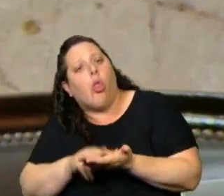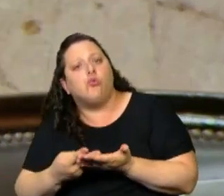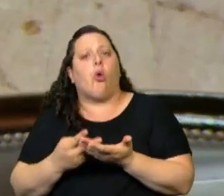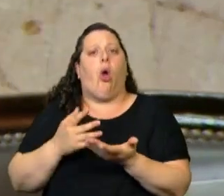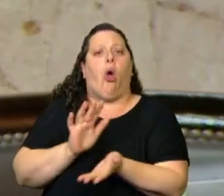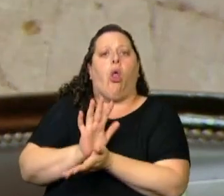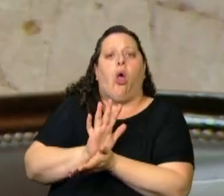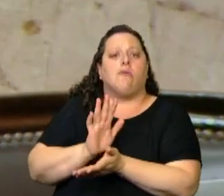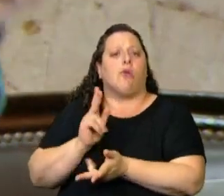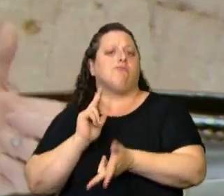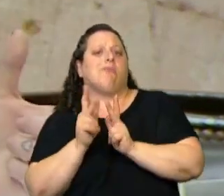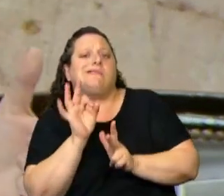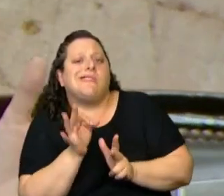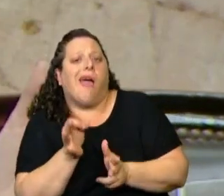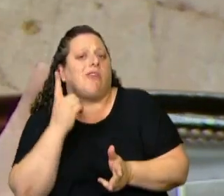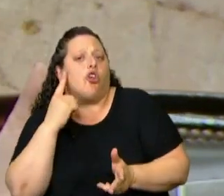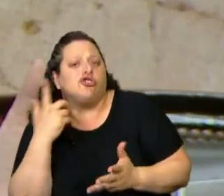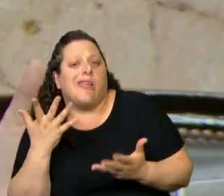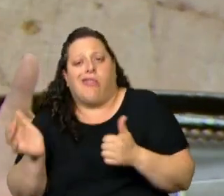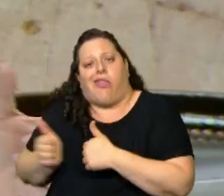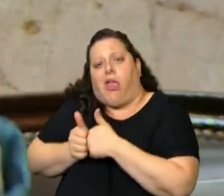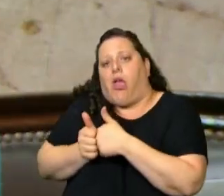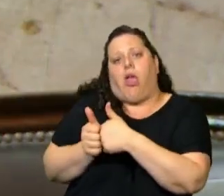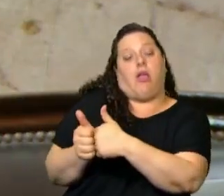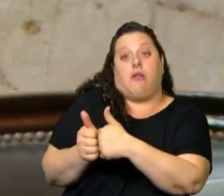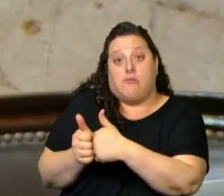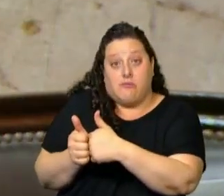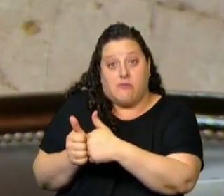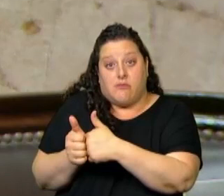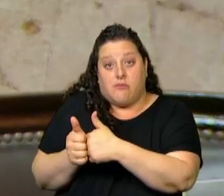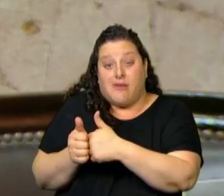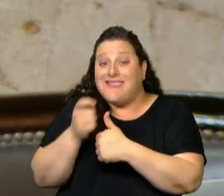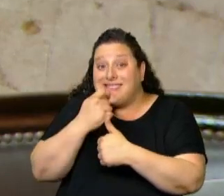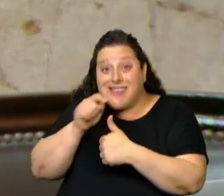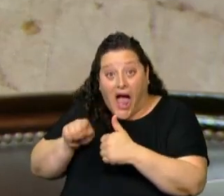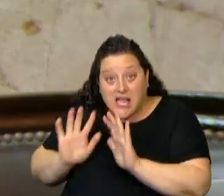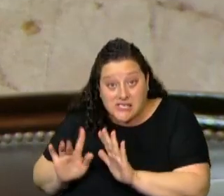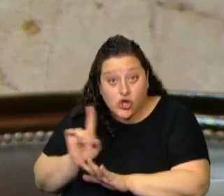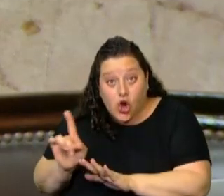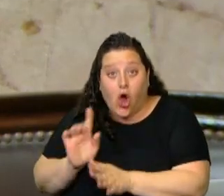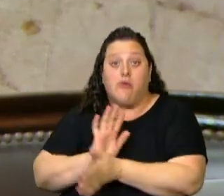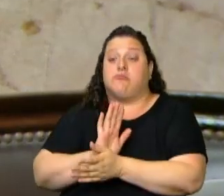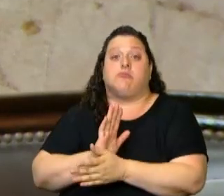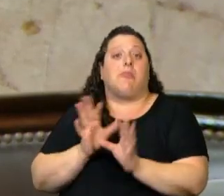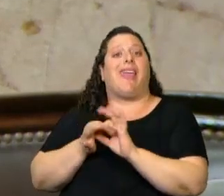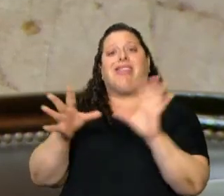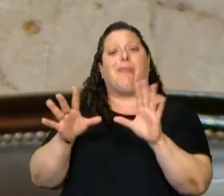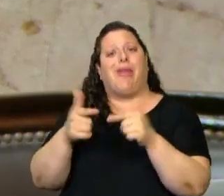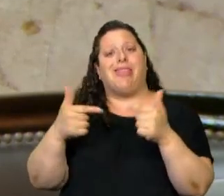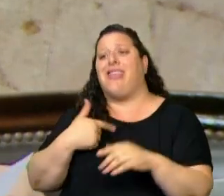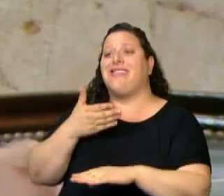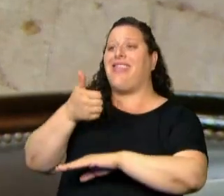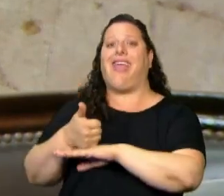sabe la lengua de señas y porque es oyente, no hay posibilidad de atención a la salud y no hay posibilidad de independizarse. Por eso